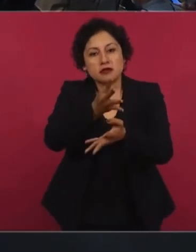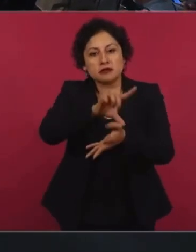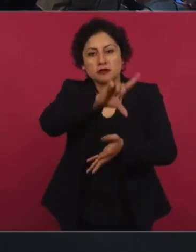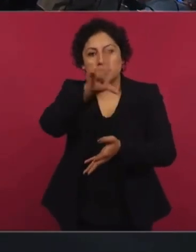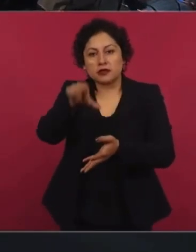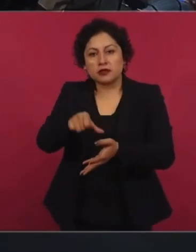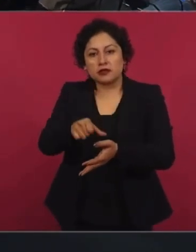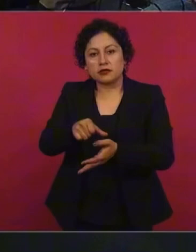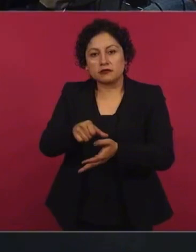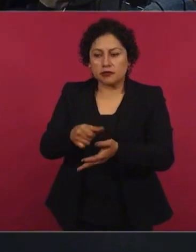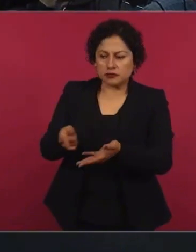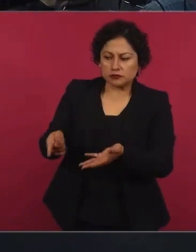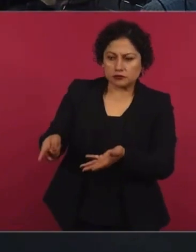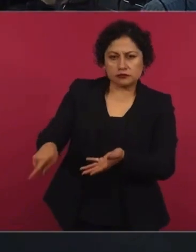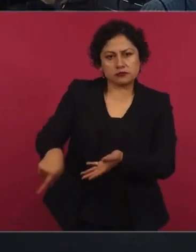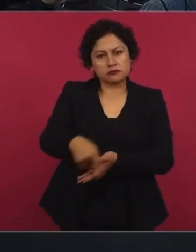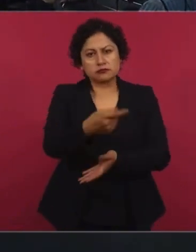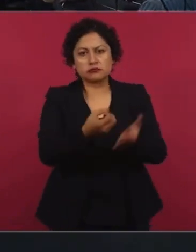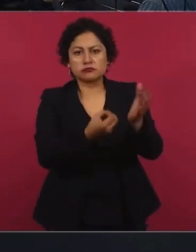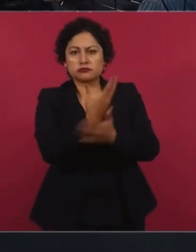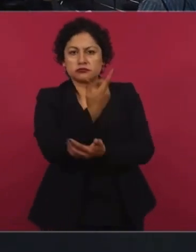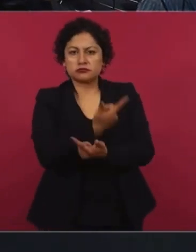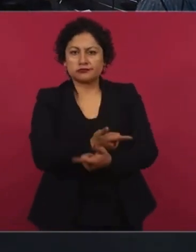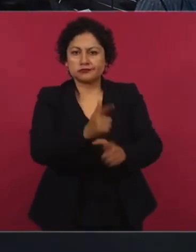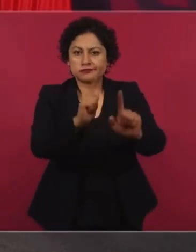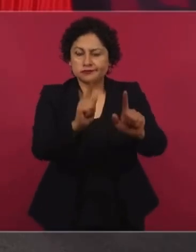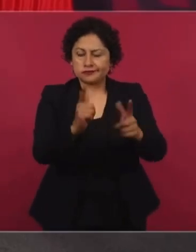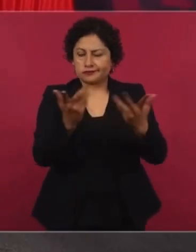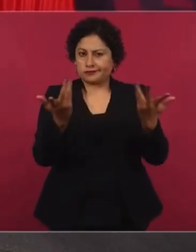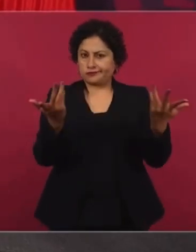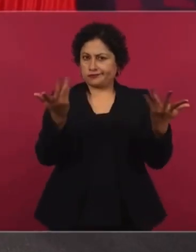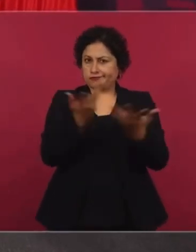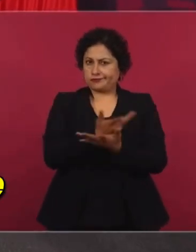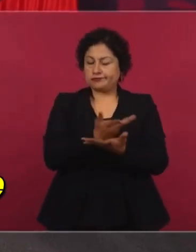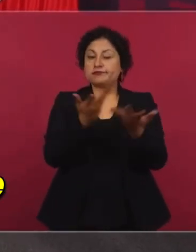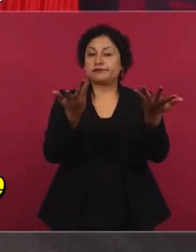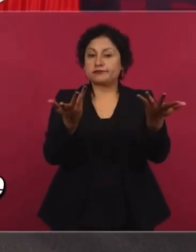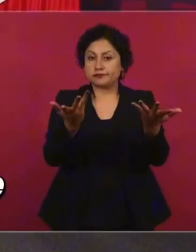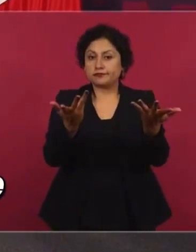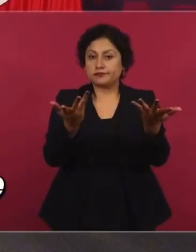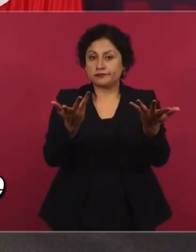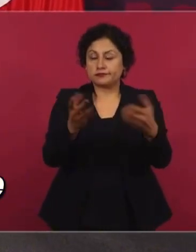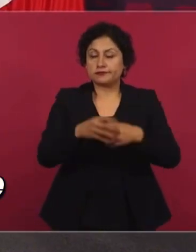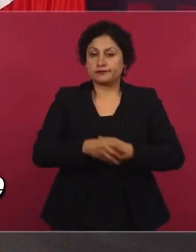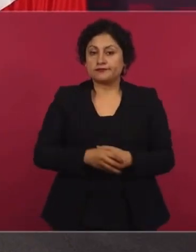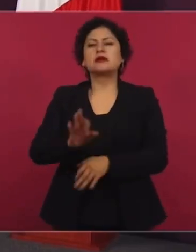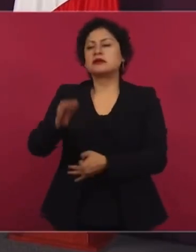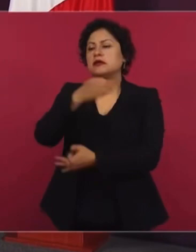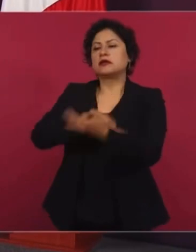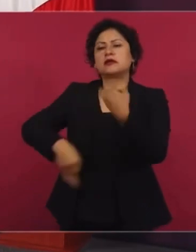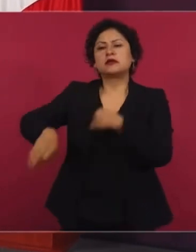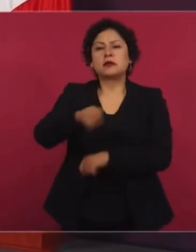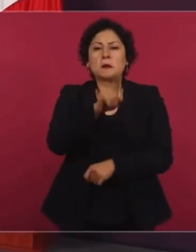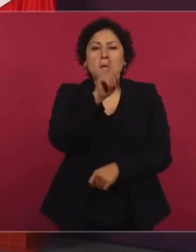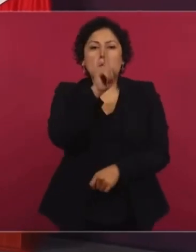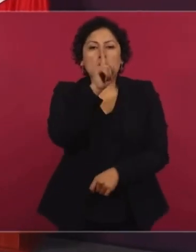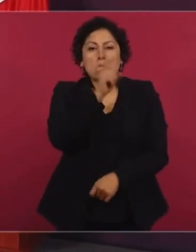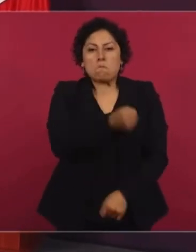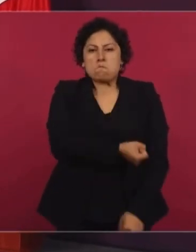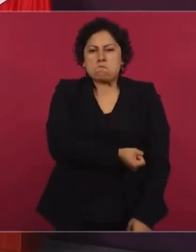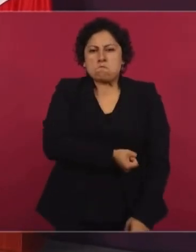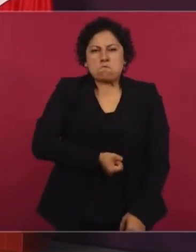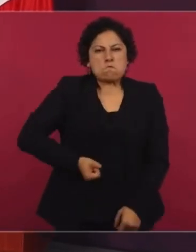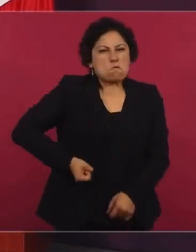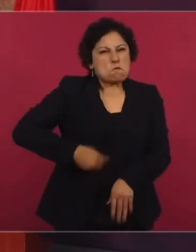se concertó una especie de pacto de silencio, se enredó,